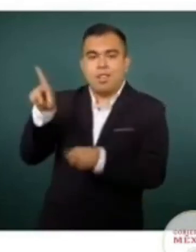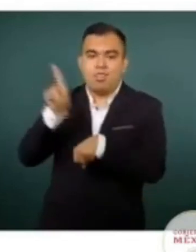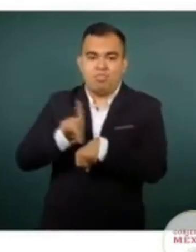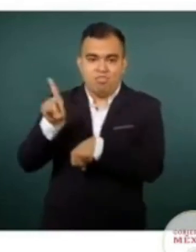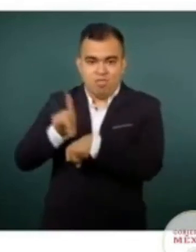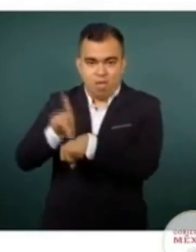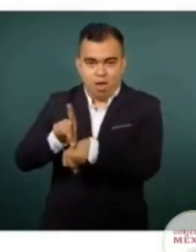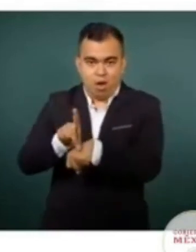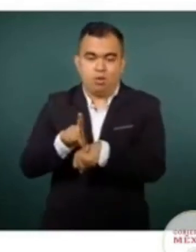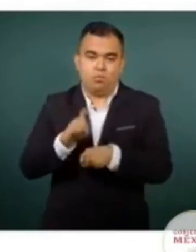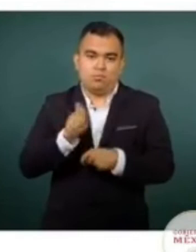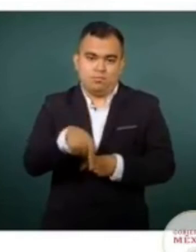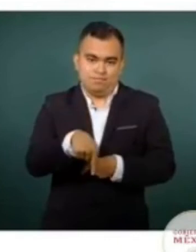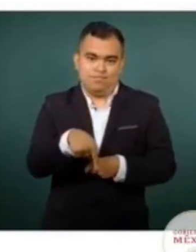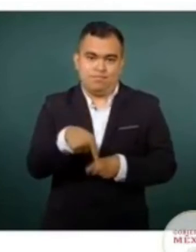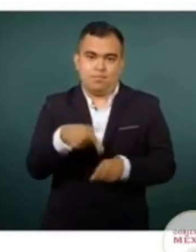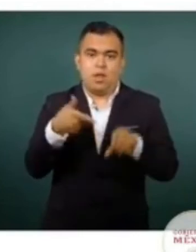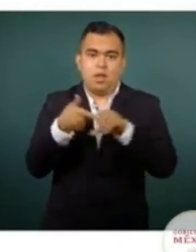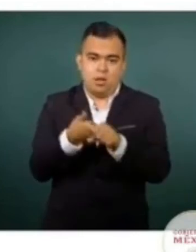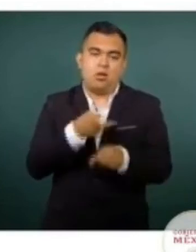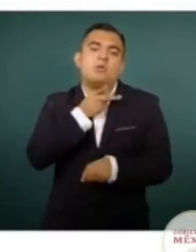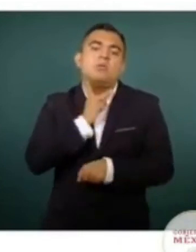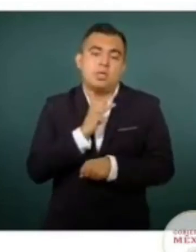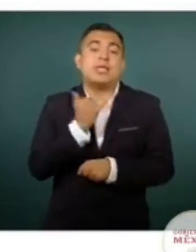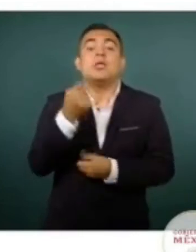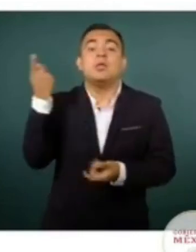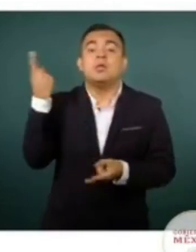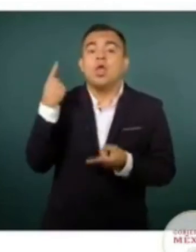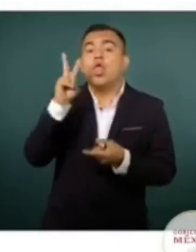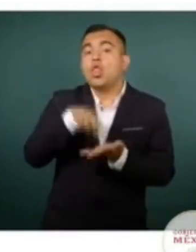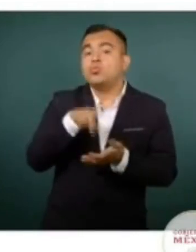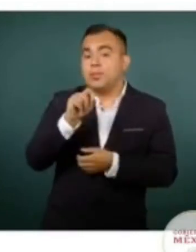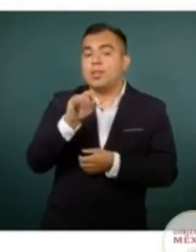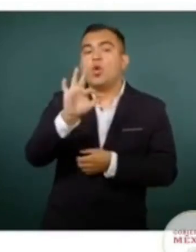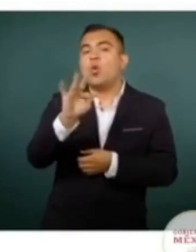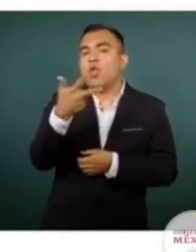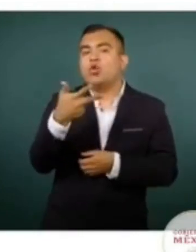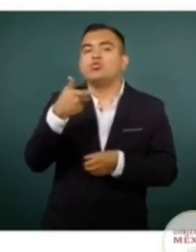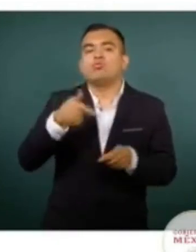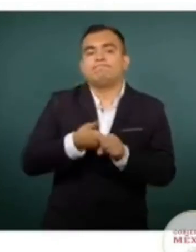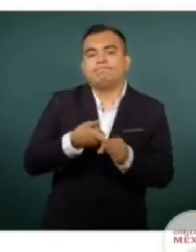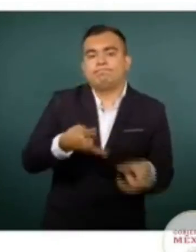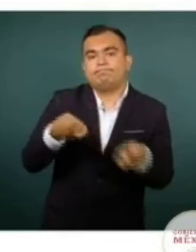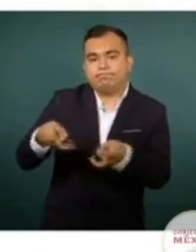crudo. Y en el 2020 únicamente 48 tomas con 190.